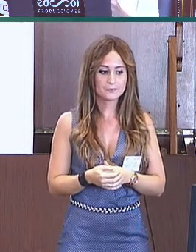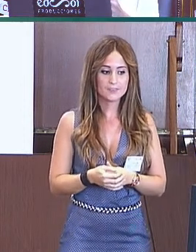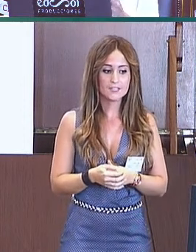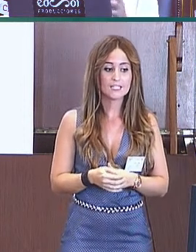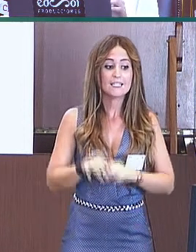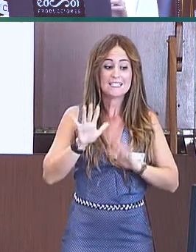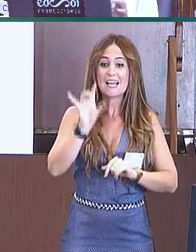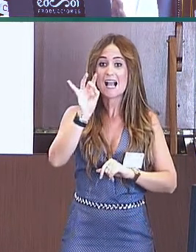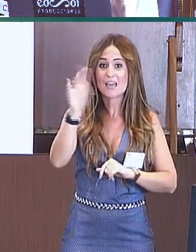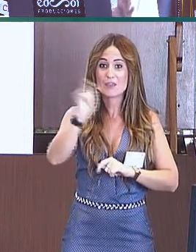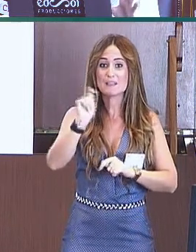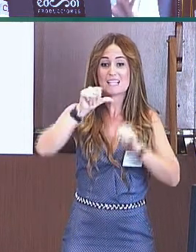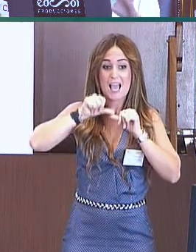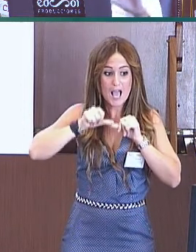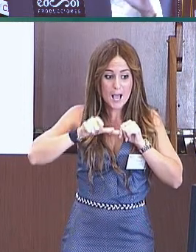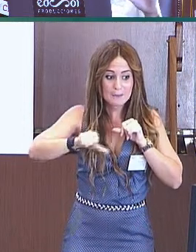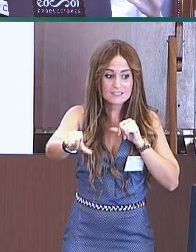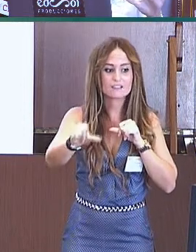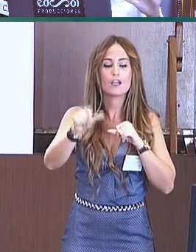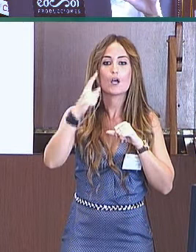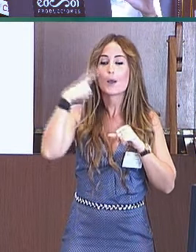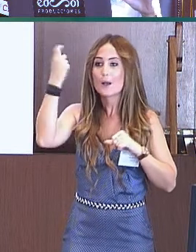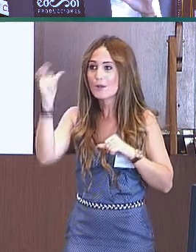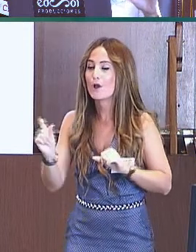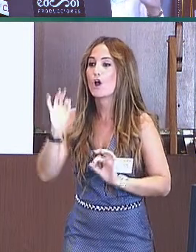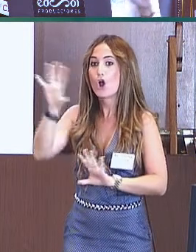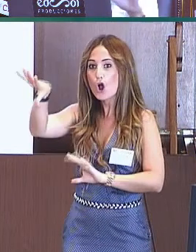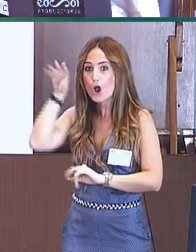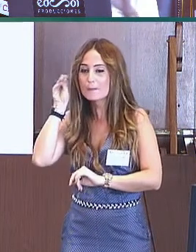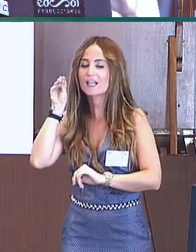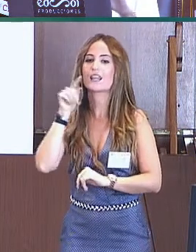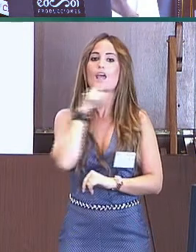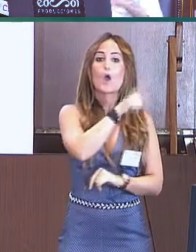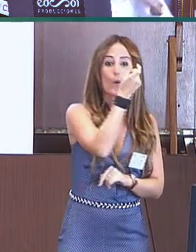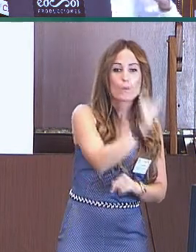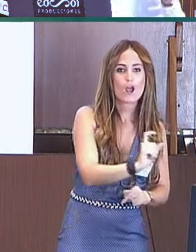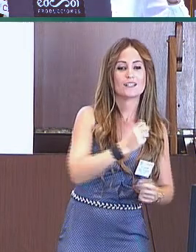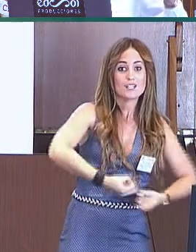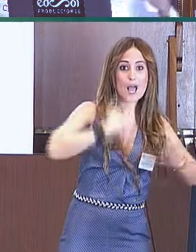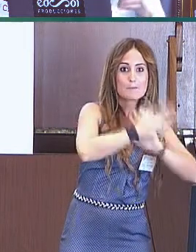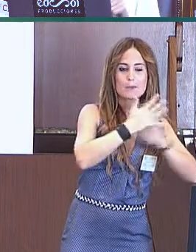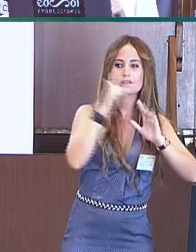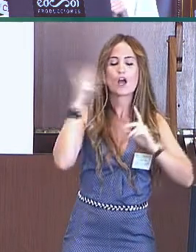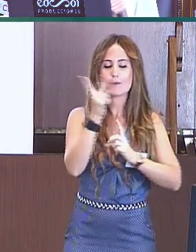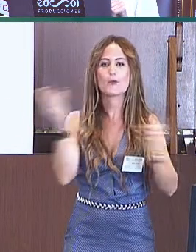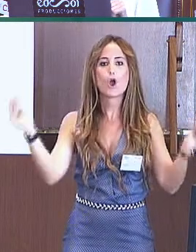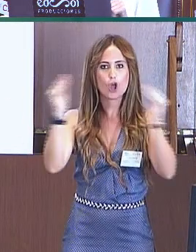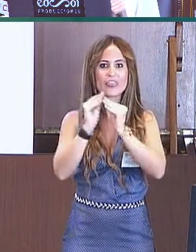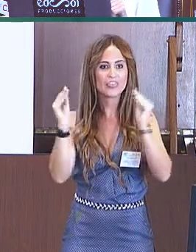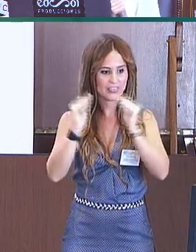Pero desde los 15 meses, vocabulario comprensivo y expresivo van en paralelo. Van aumentando los dos